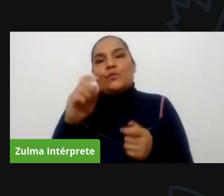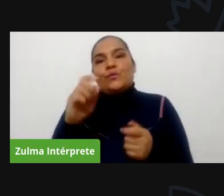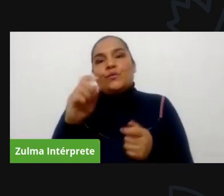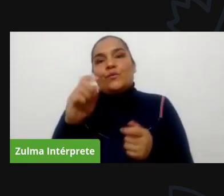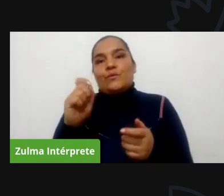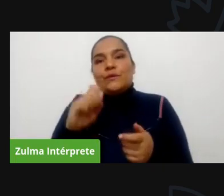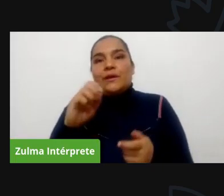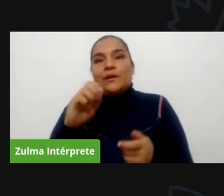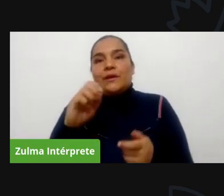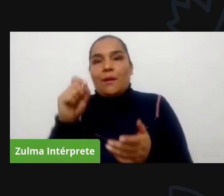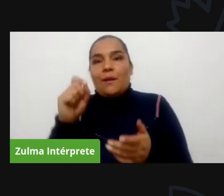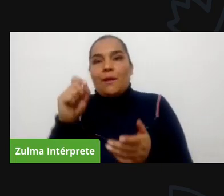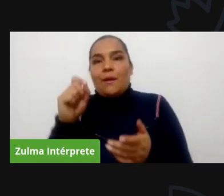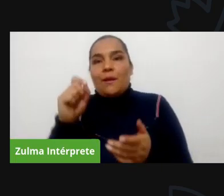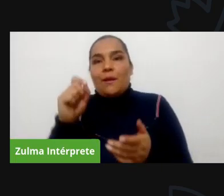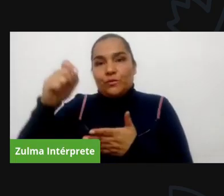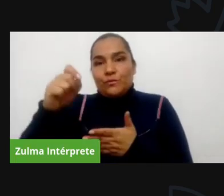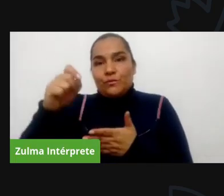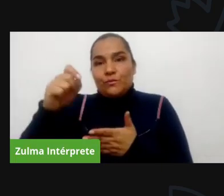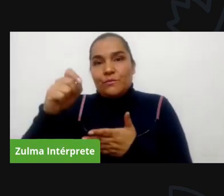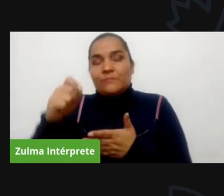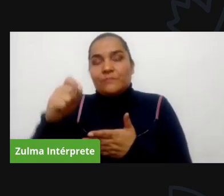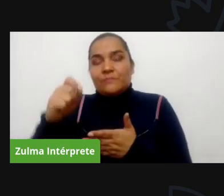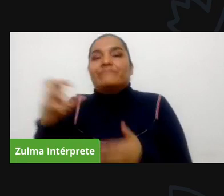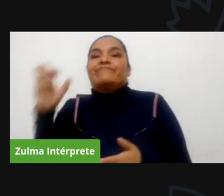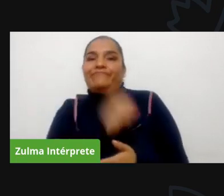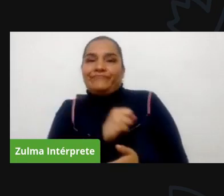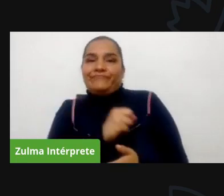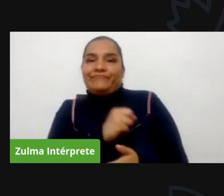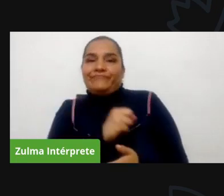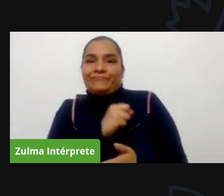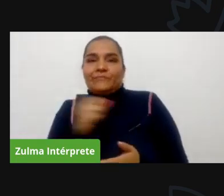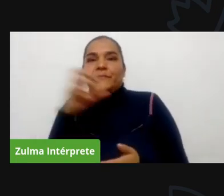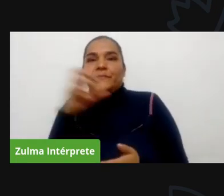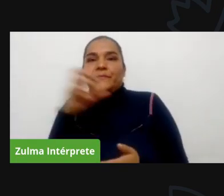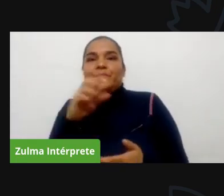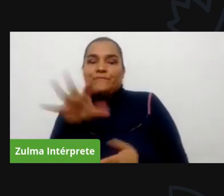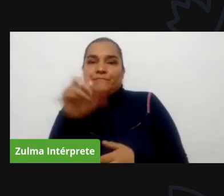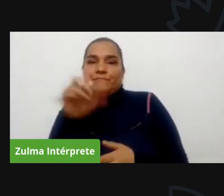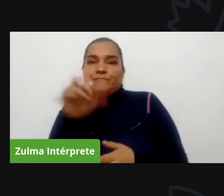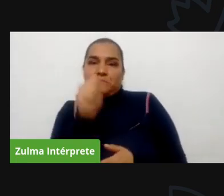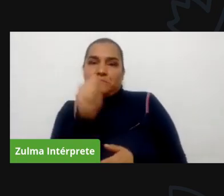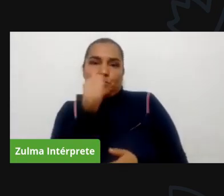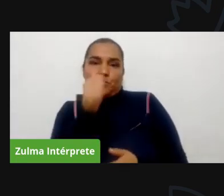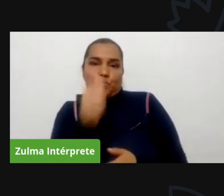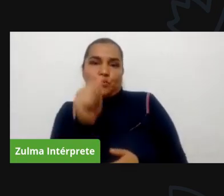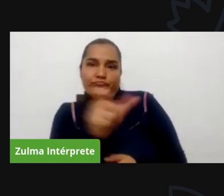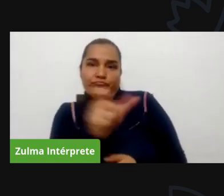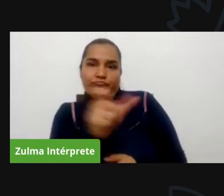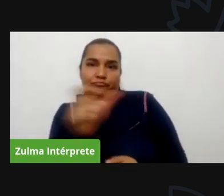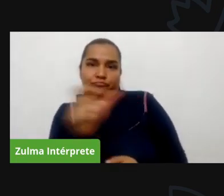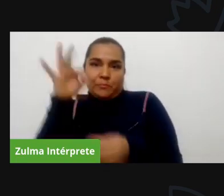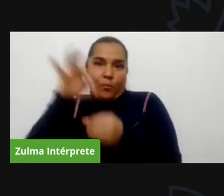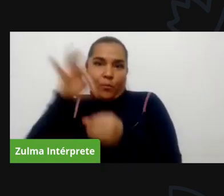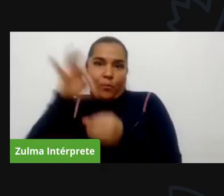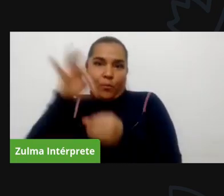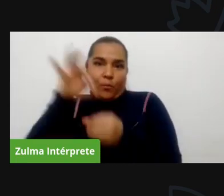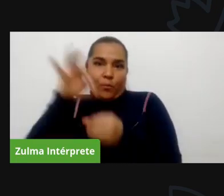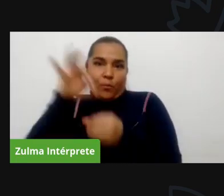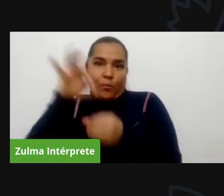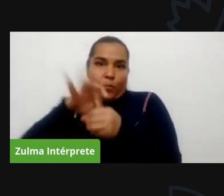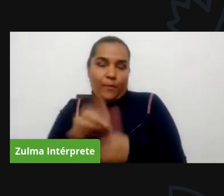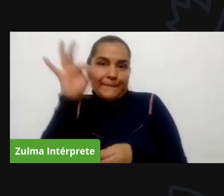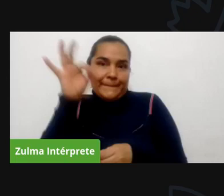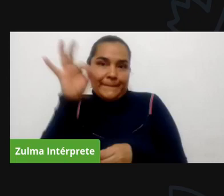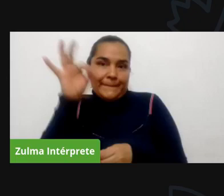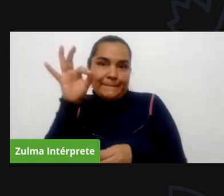elegir el próximo año y van a ser la base de esa democracia ciudadana de esa bota que